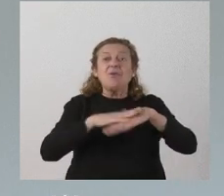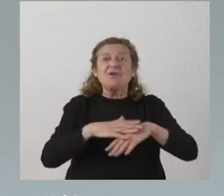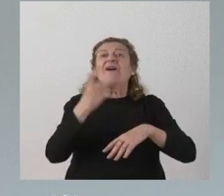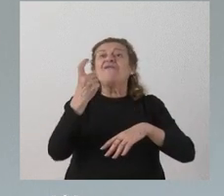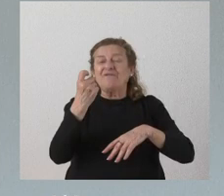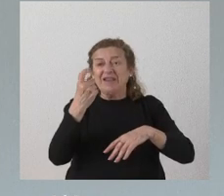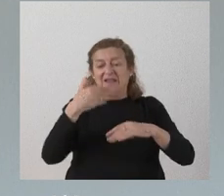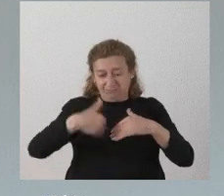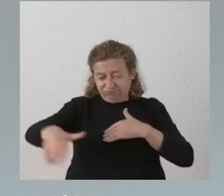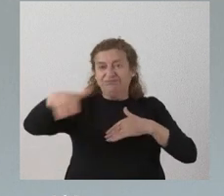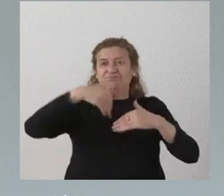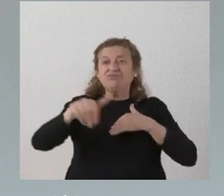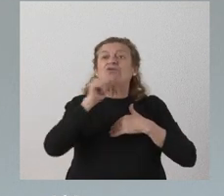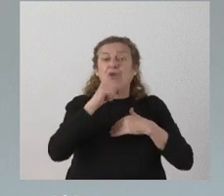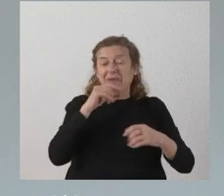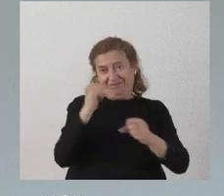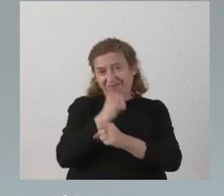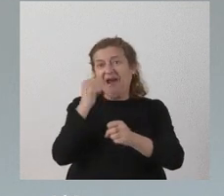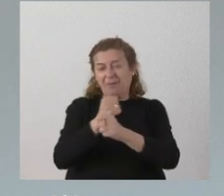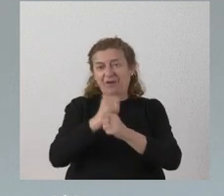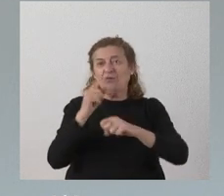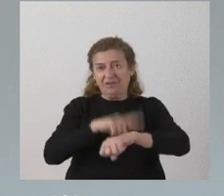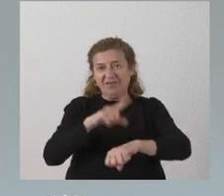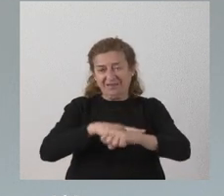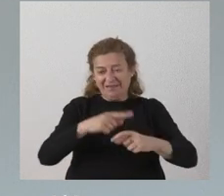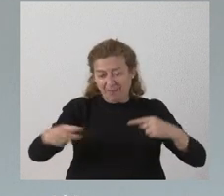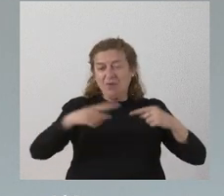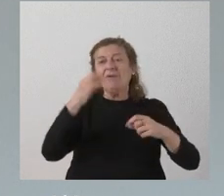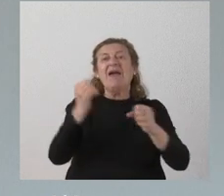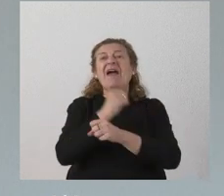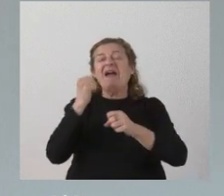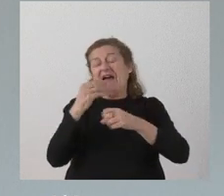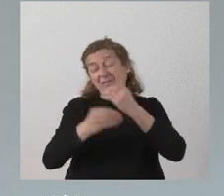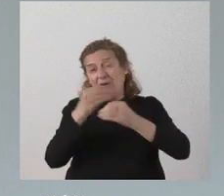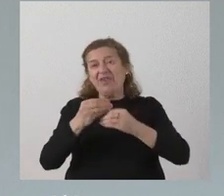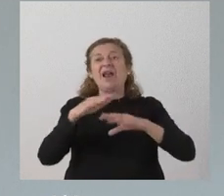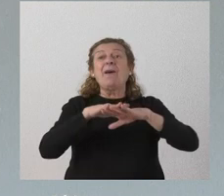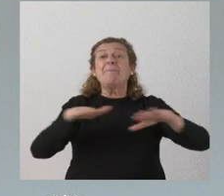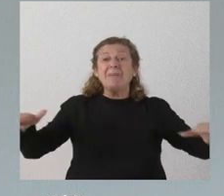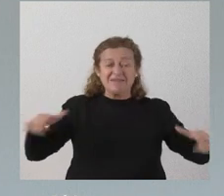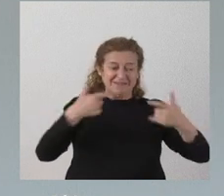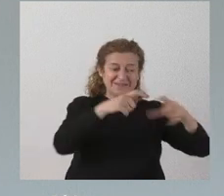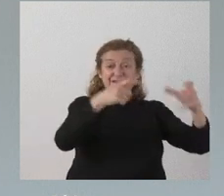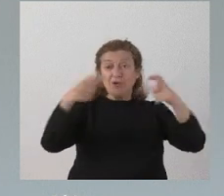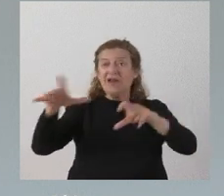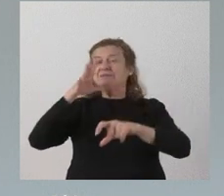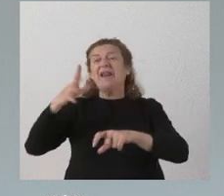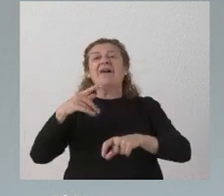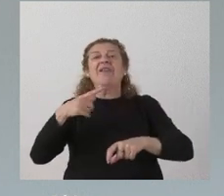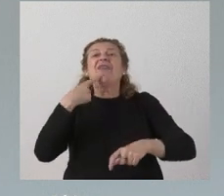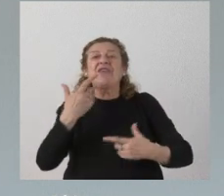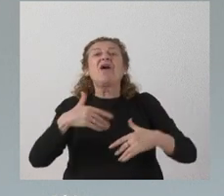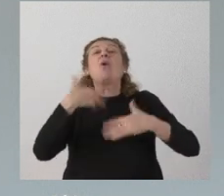largo trecho de trabajo que tenemos que realizar en las correspondientes mesas sectoriales para determinar